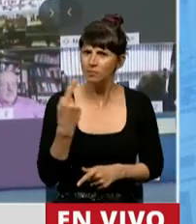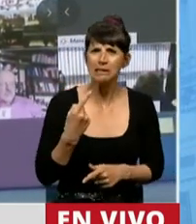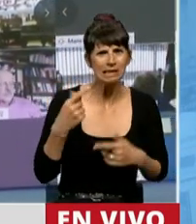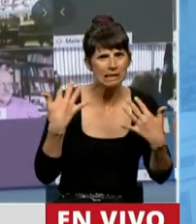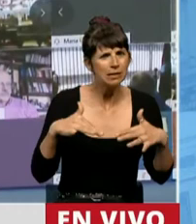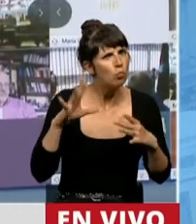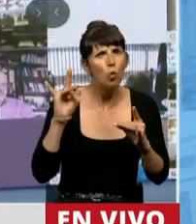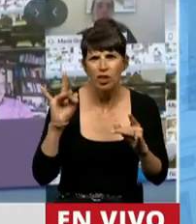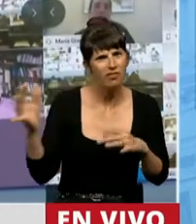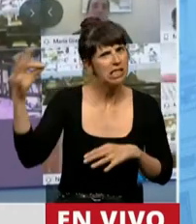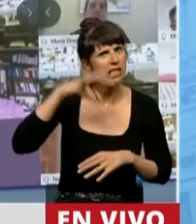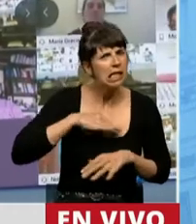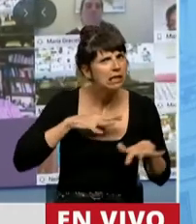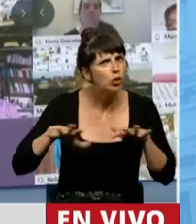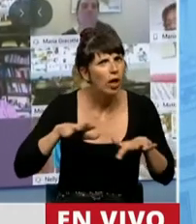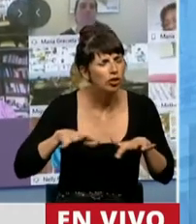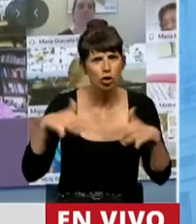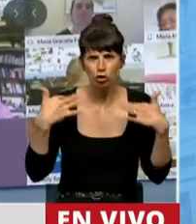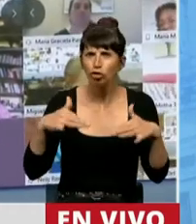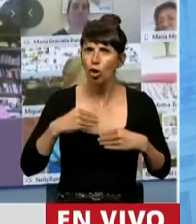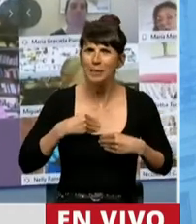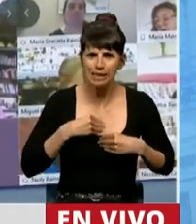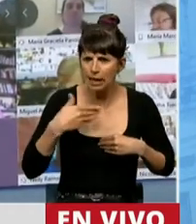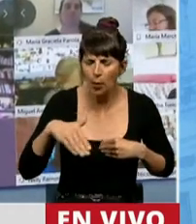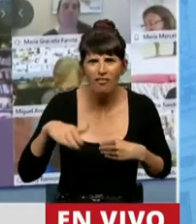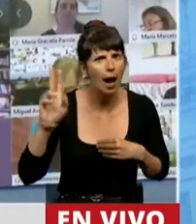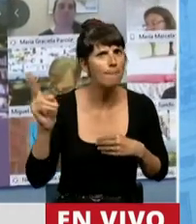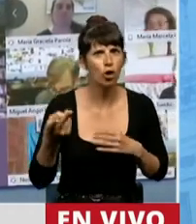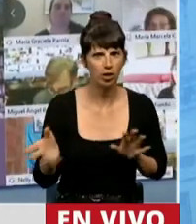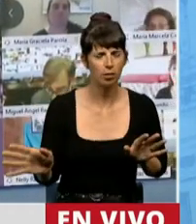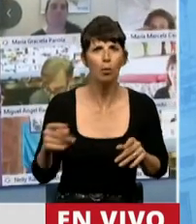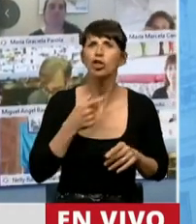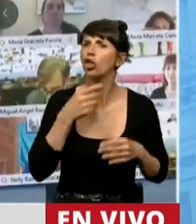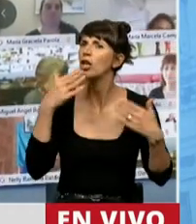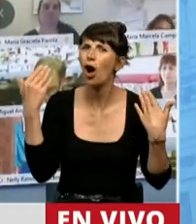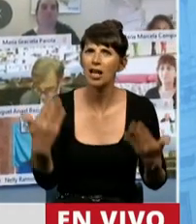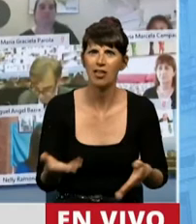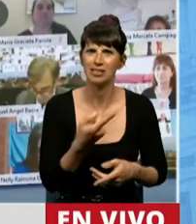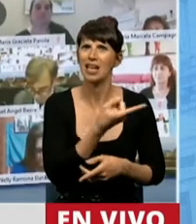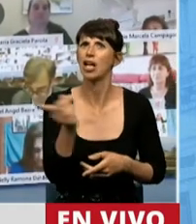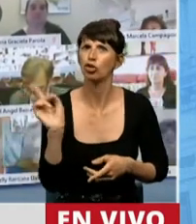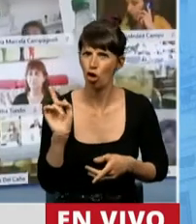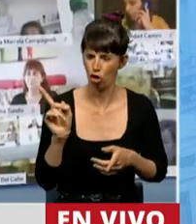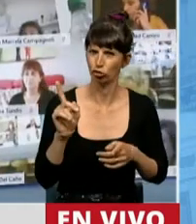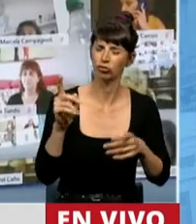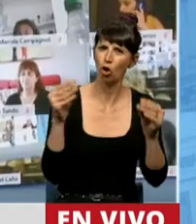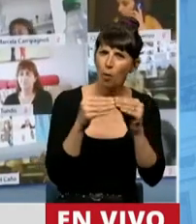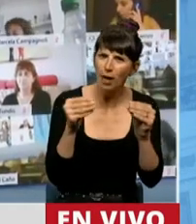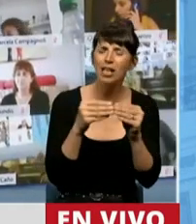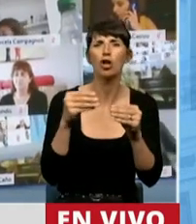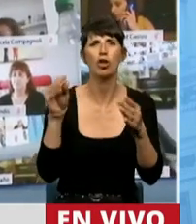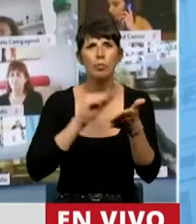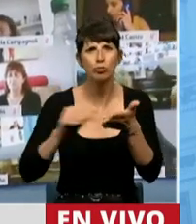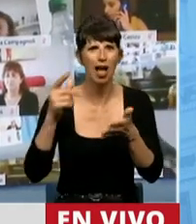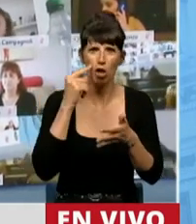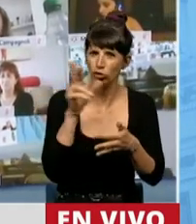muriendo. Por eso quiero agradecer públicamente lo que han hecho mis compañeras, mis compañeros diputadas y diputadas y